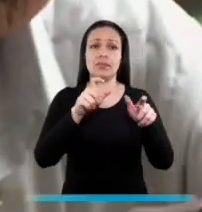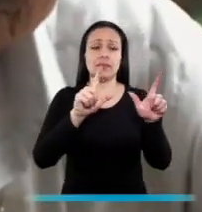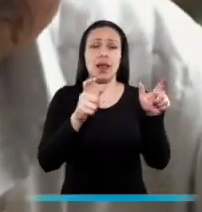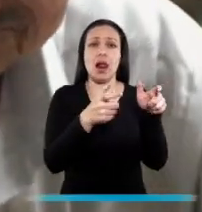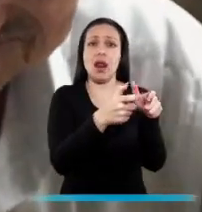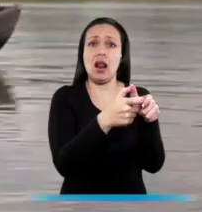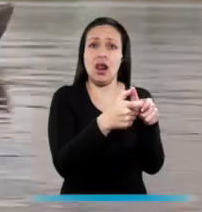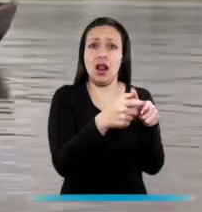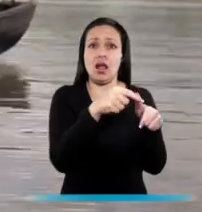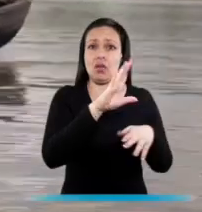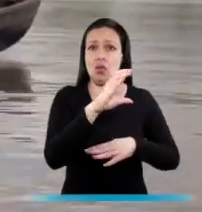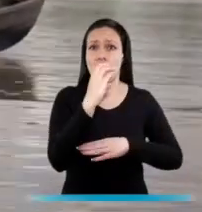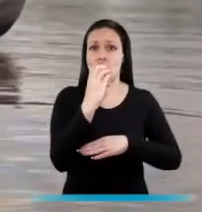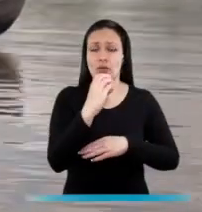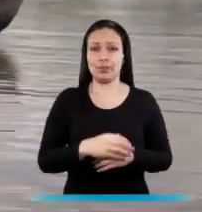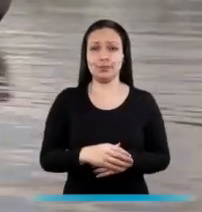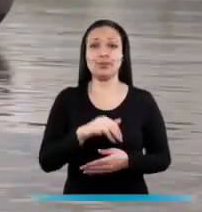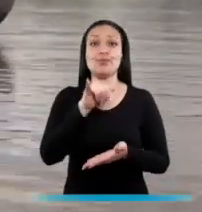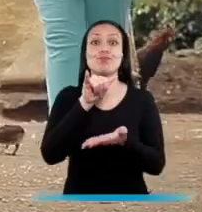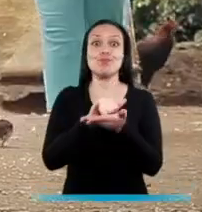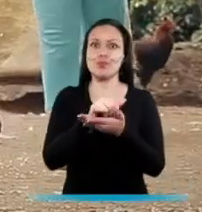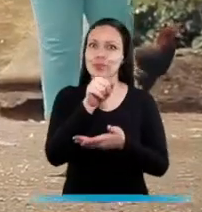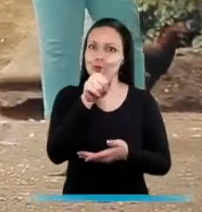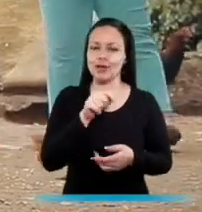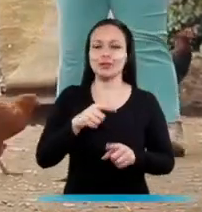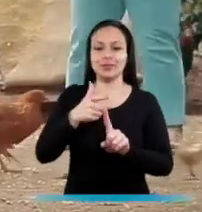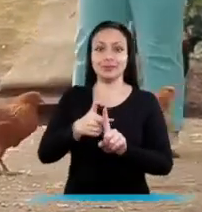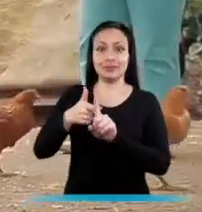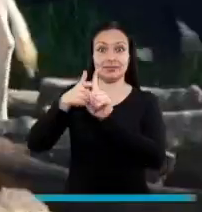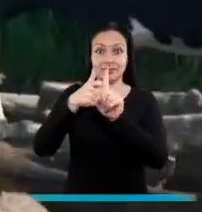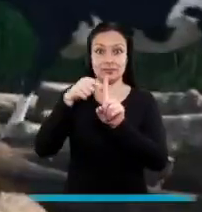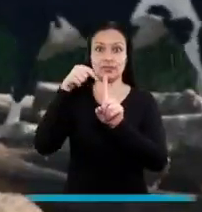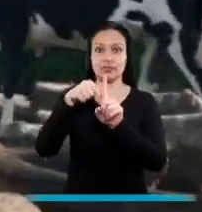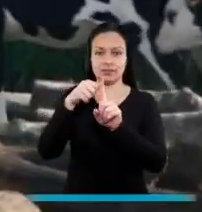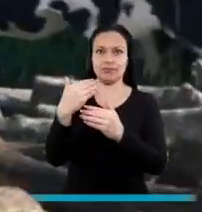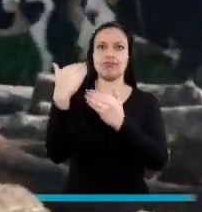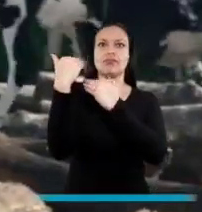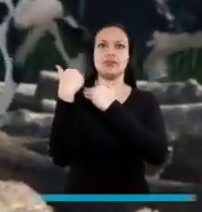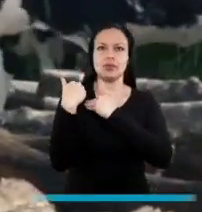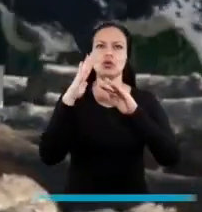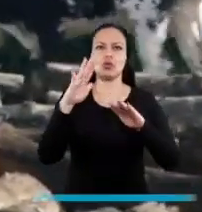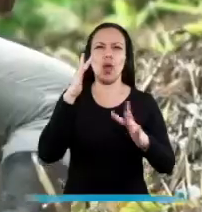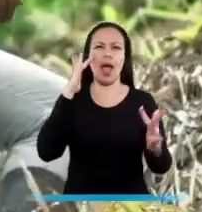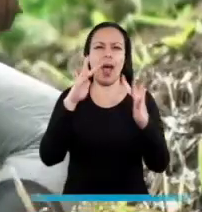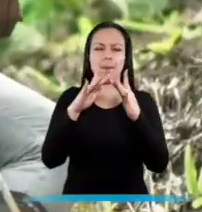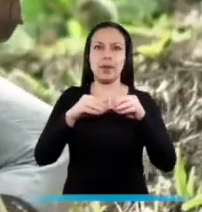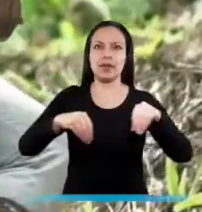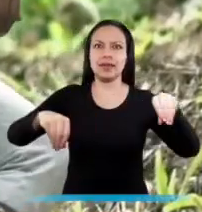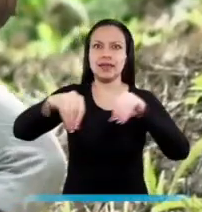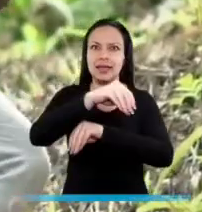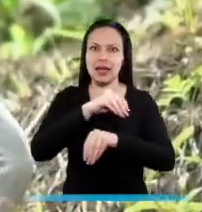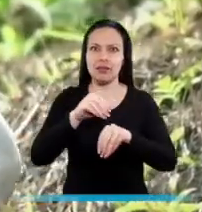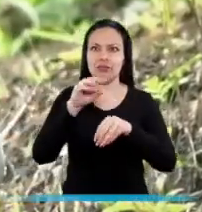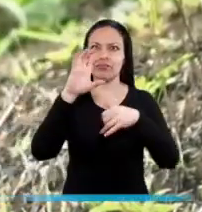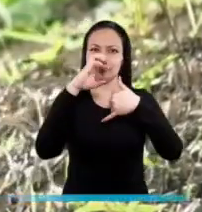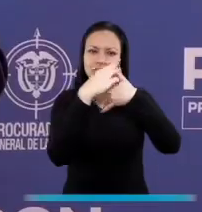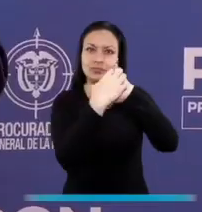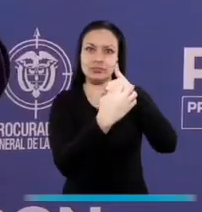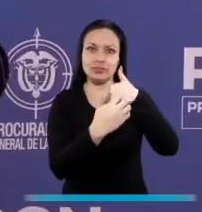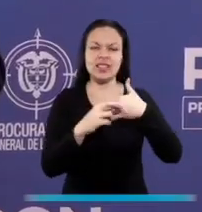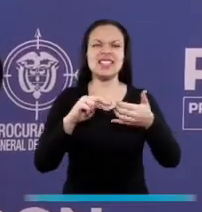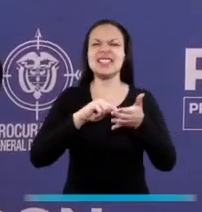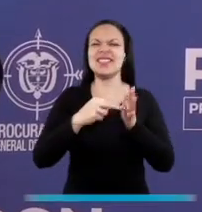de derechos de las poblaciones más vulnerables de Colombia. Por eso, la Procuraduría a nivel territorial, provincial, departamental,